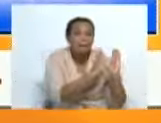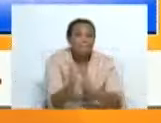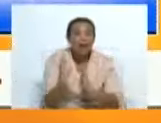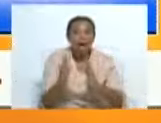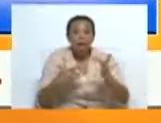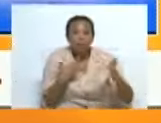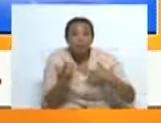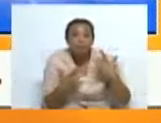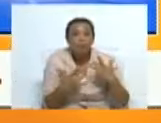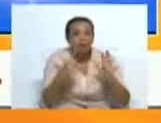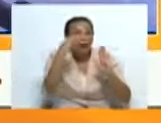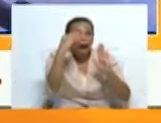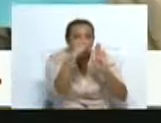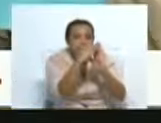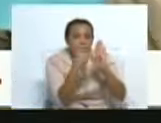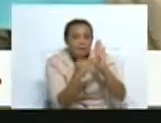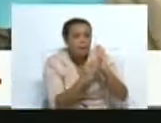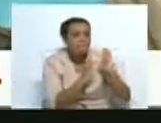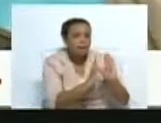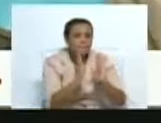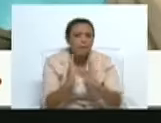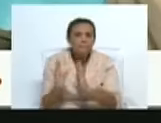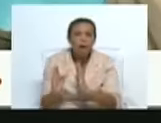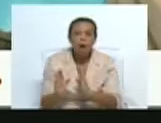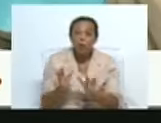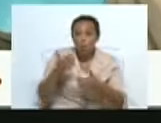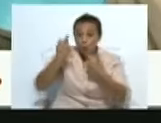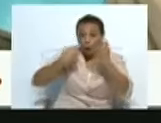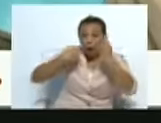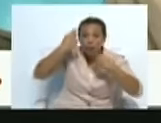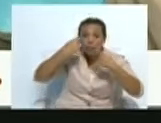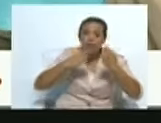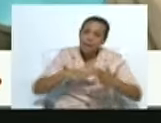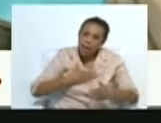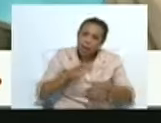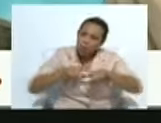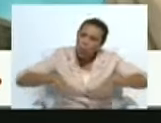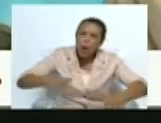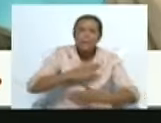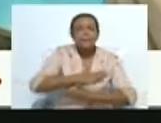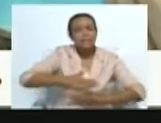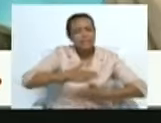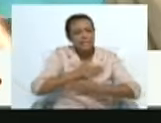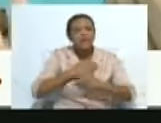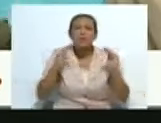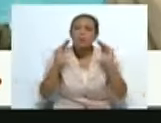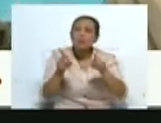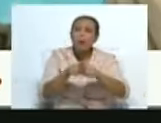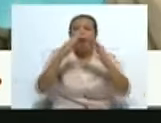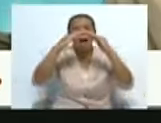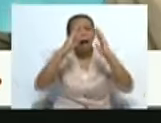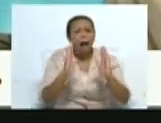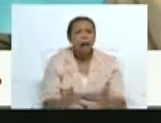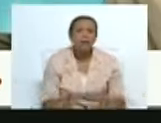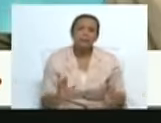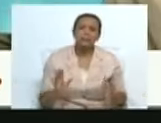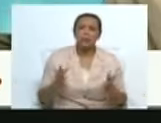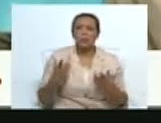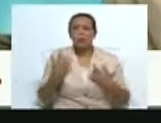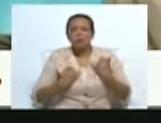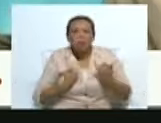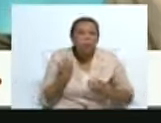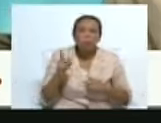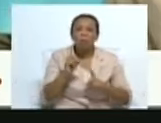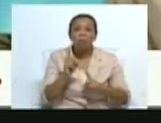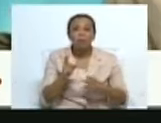porque claramente como artistas queremos también sentirnos como a casa, ¿no? Entonces